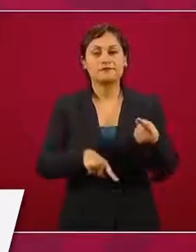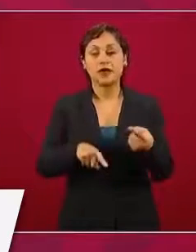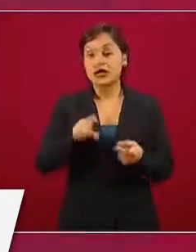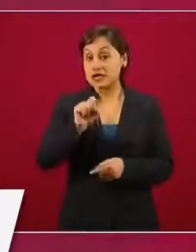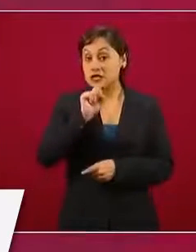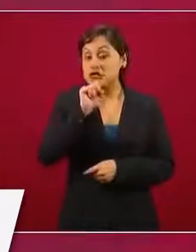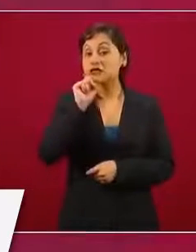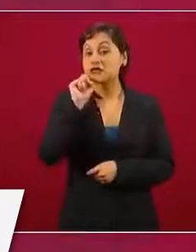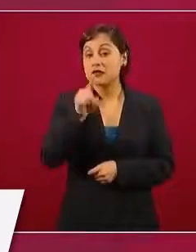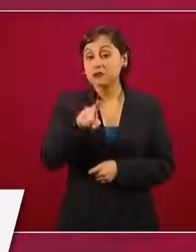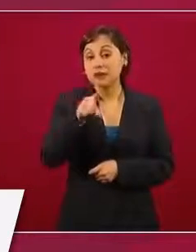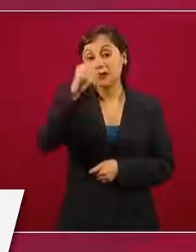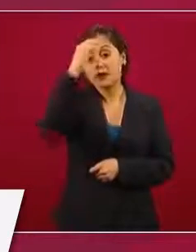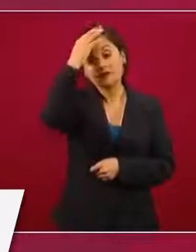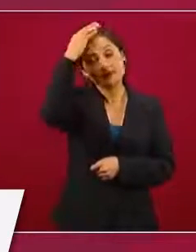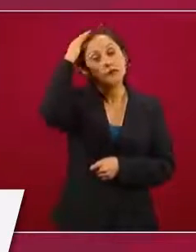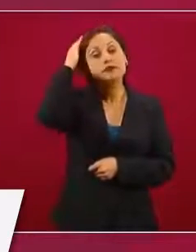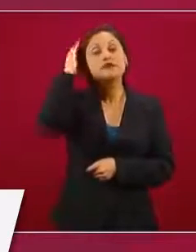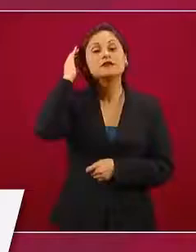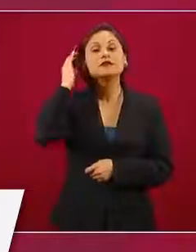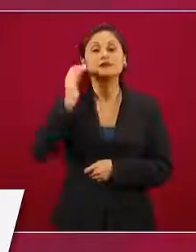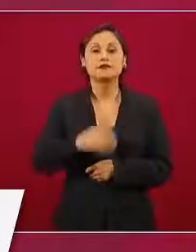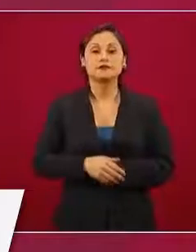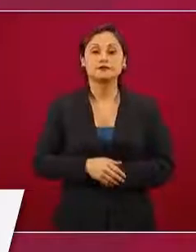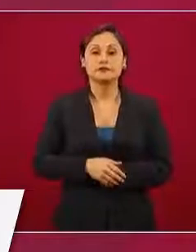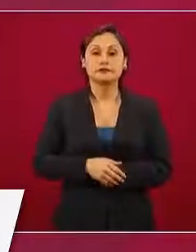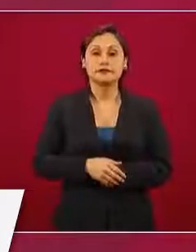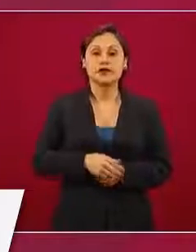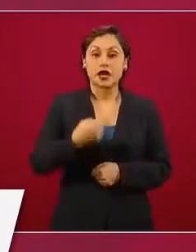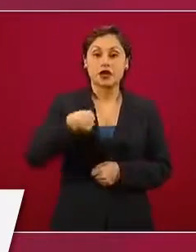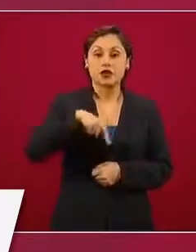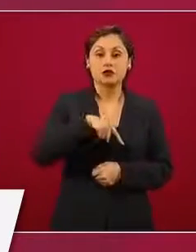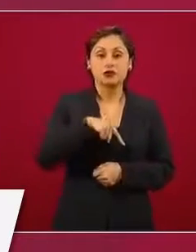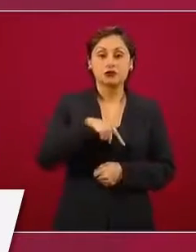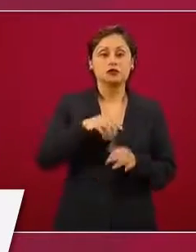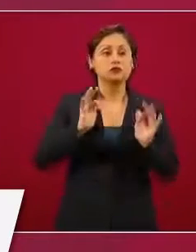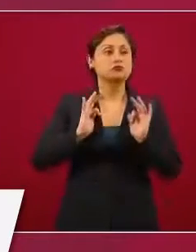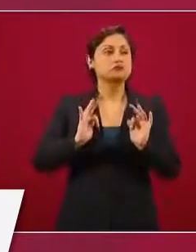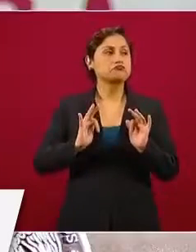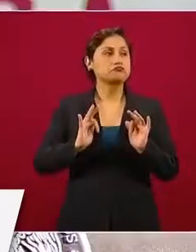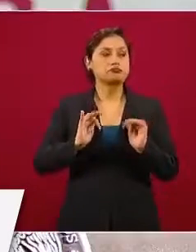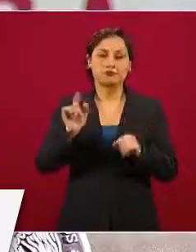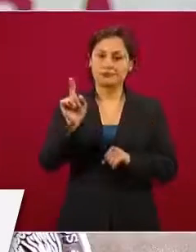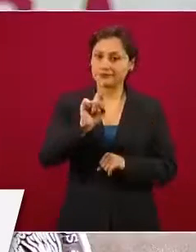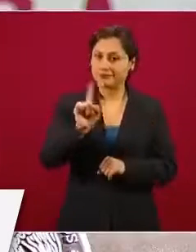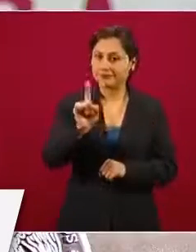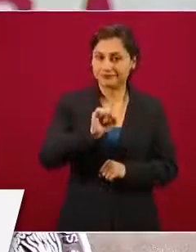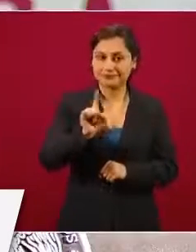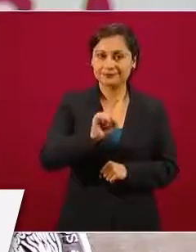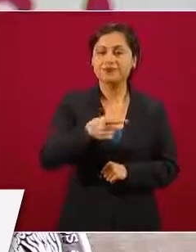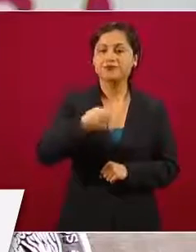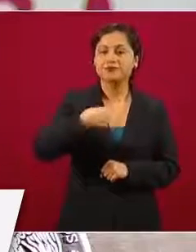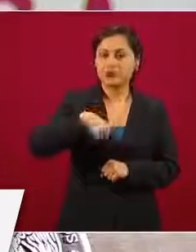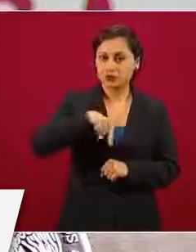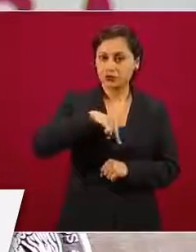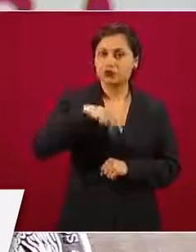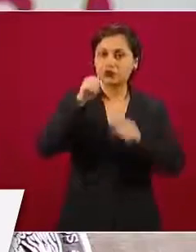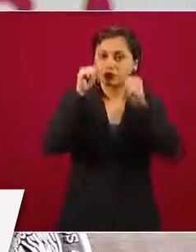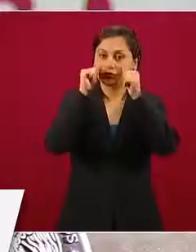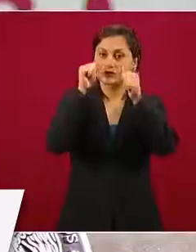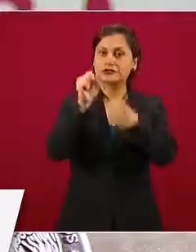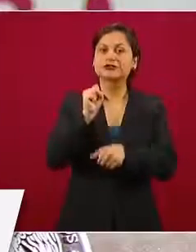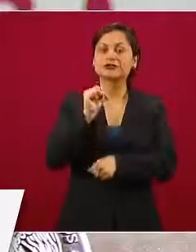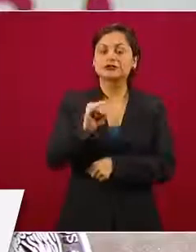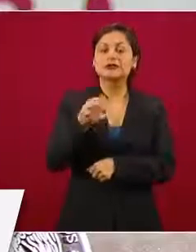que no estamos cruzados de brazos, lo que pasa es que